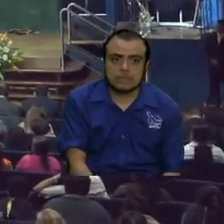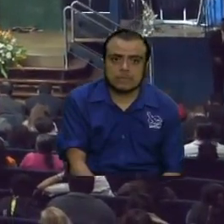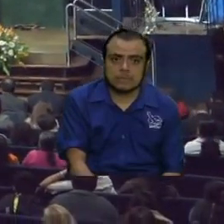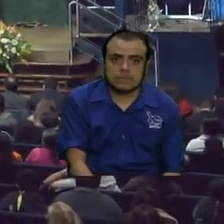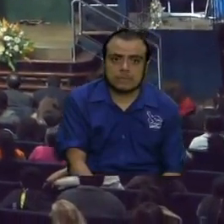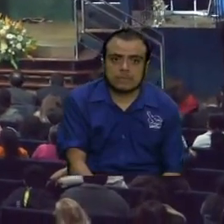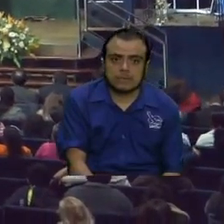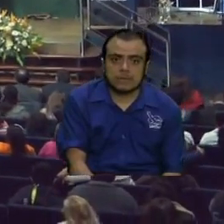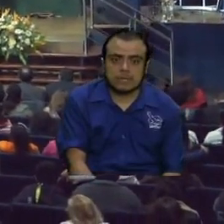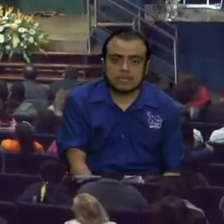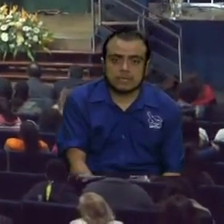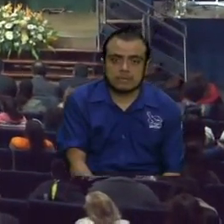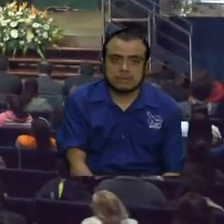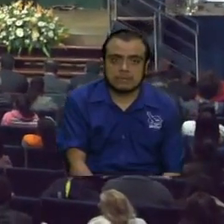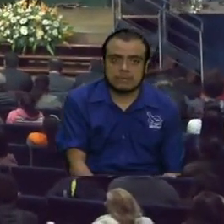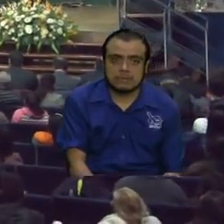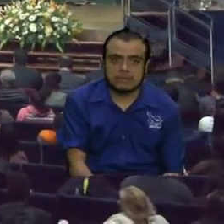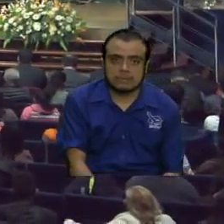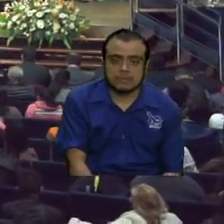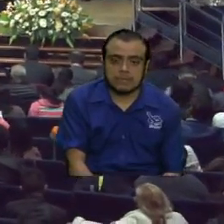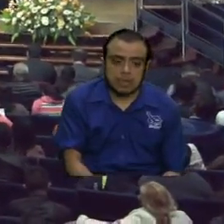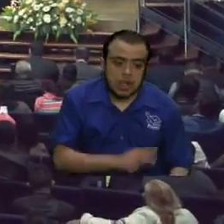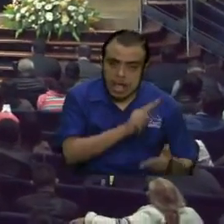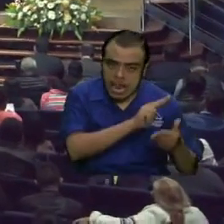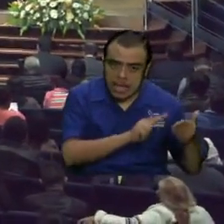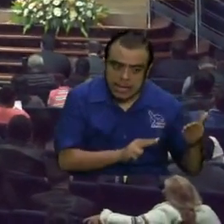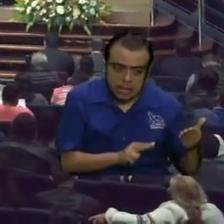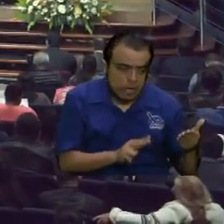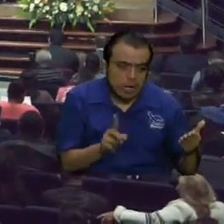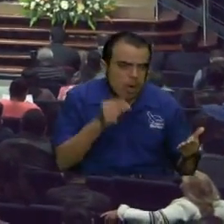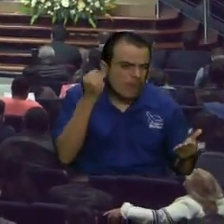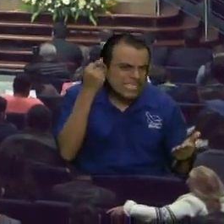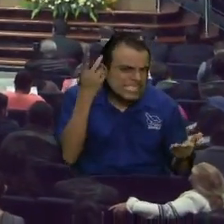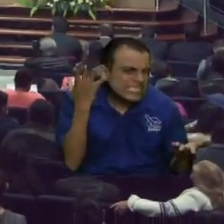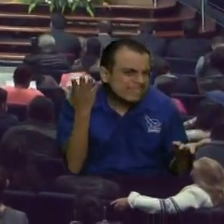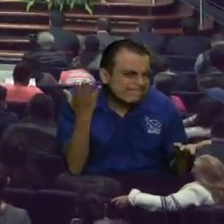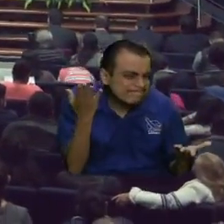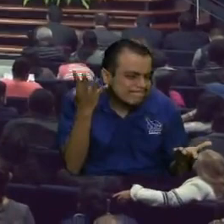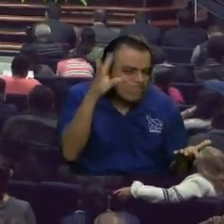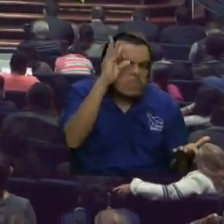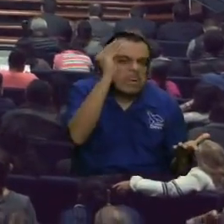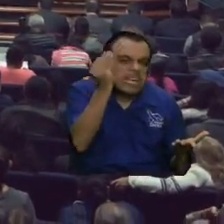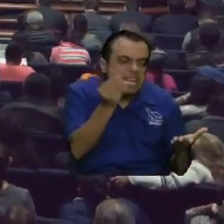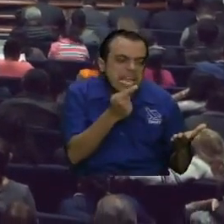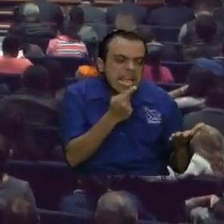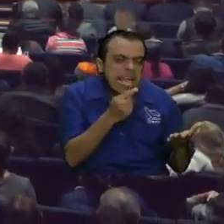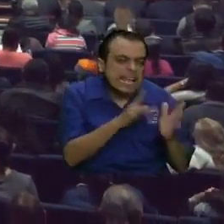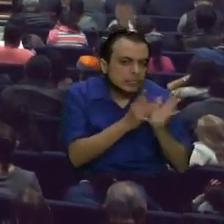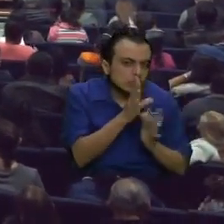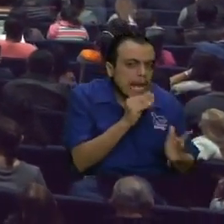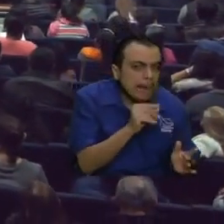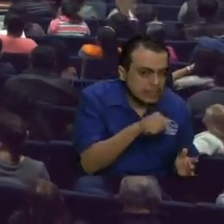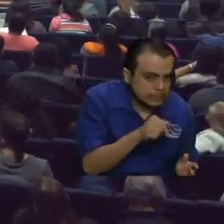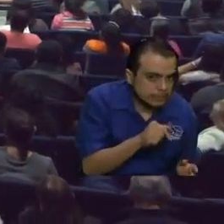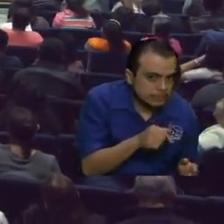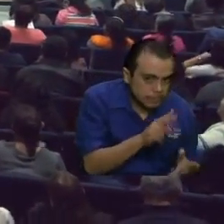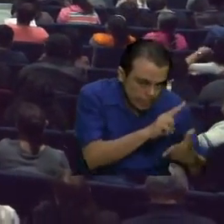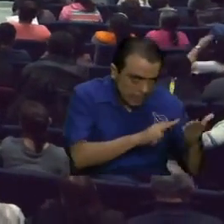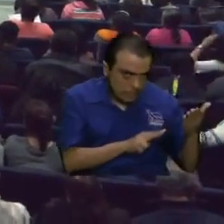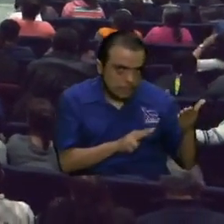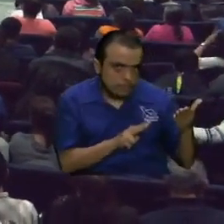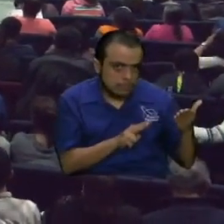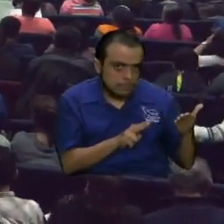Ese es el que tengo. Yo había leído este pasaje y no entendía por qué el Señor les había dicho así, fíjese. Pero se lo voy a leer.